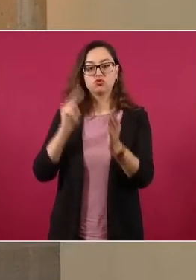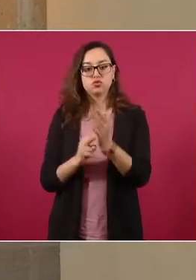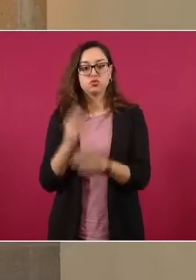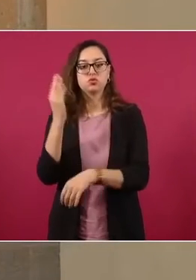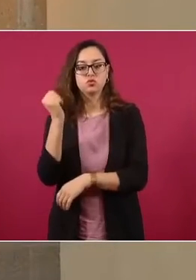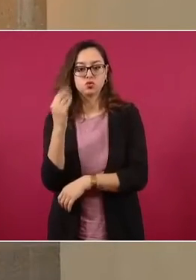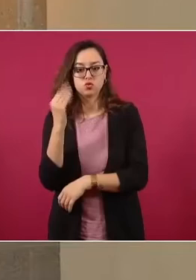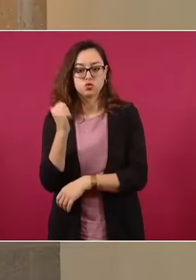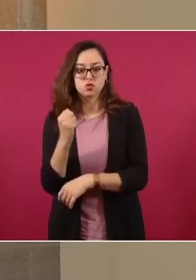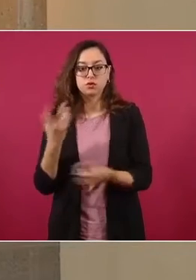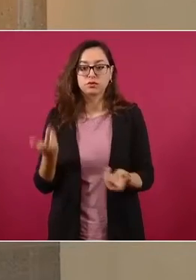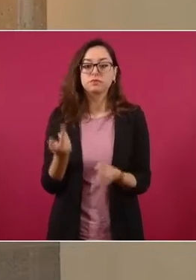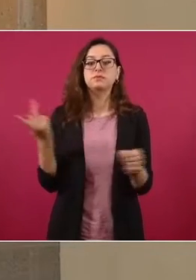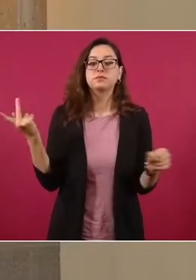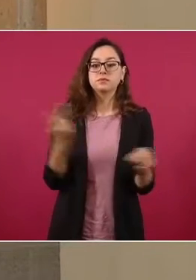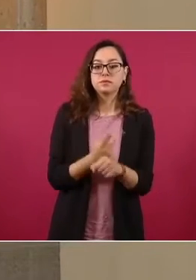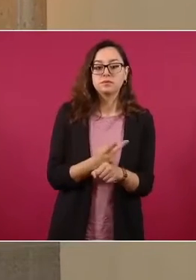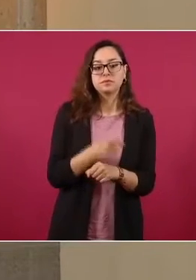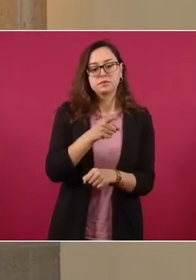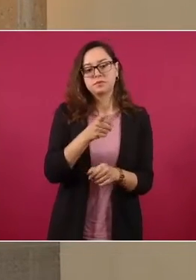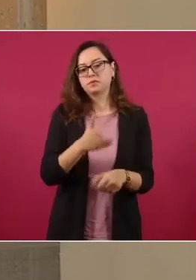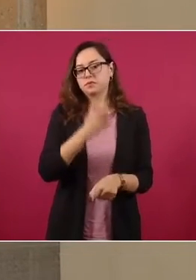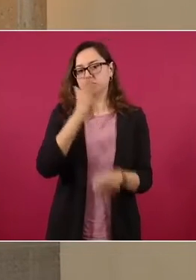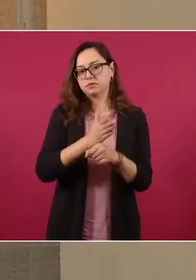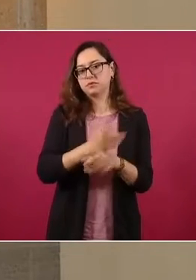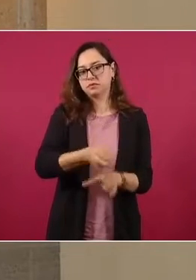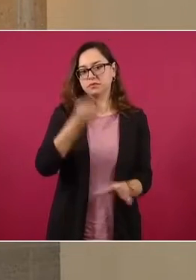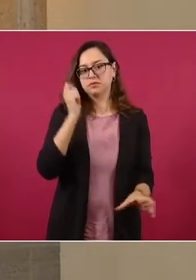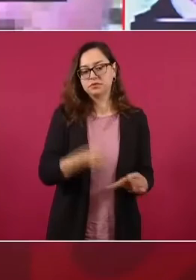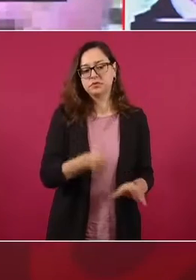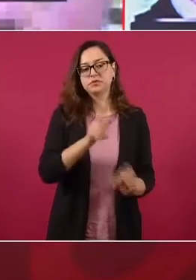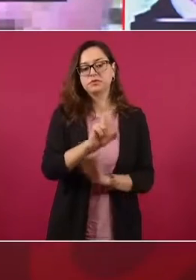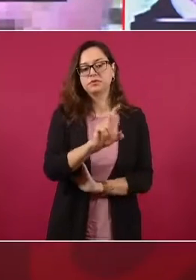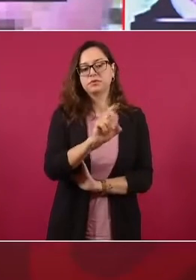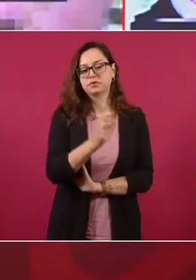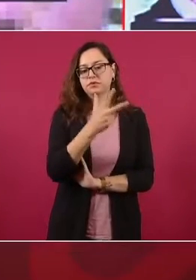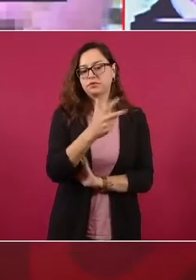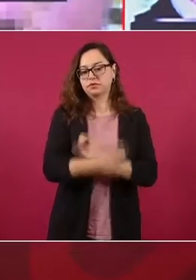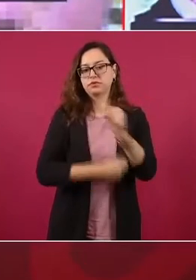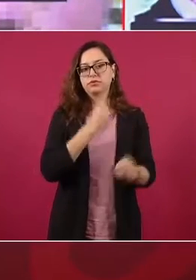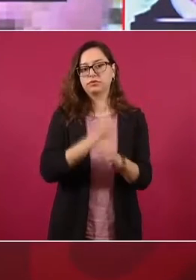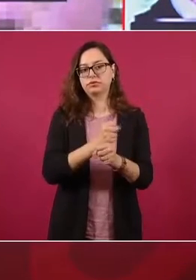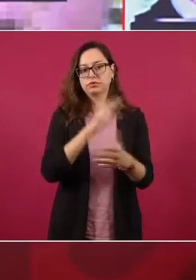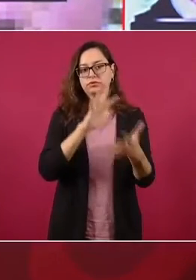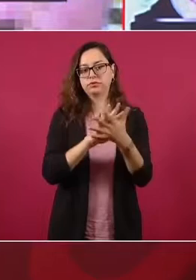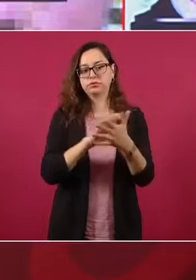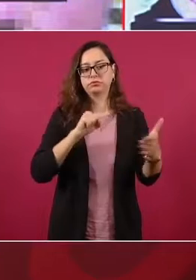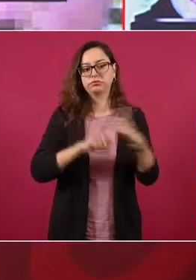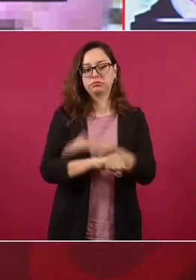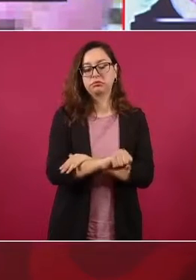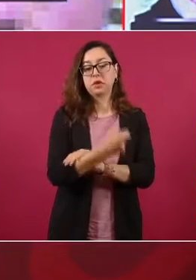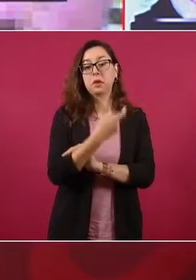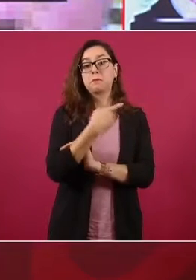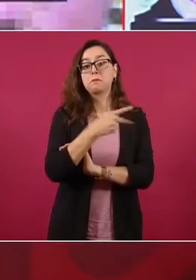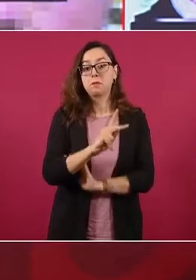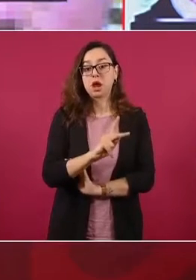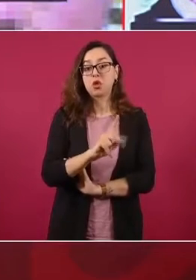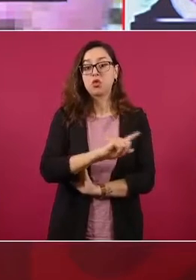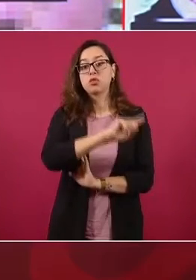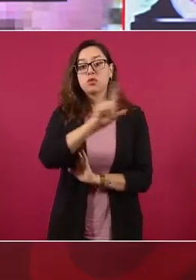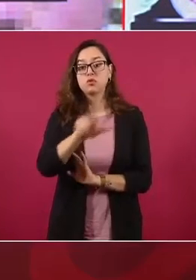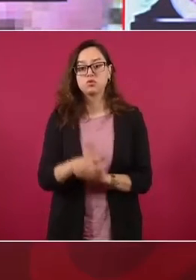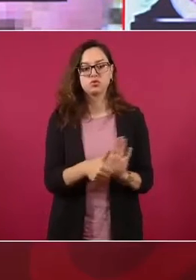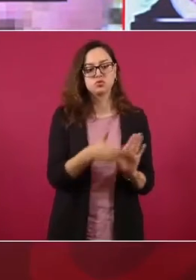persona una sentencia de 38 años de prisión por este delito, al cumplir 10 años y por